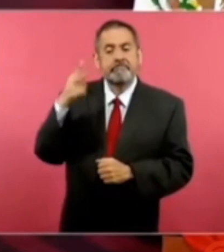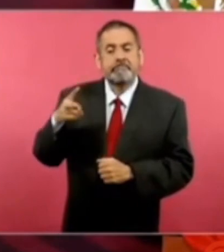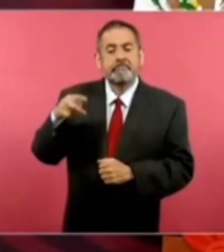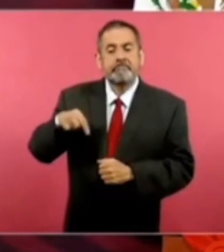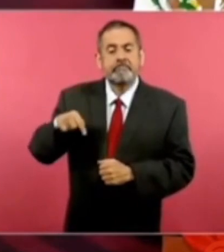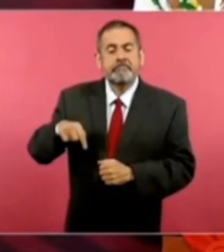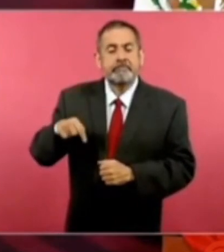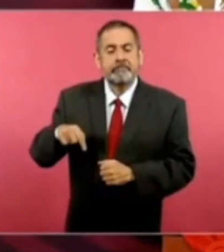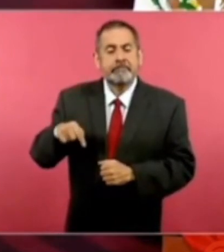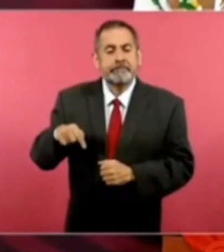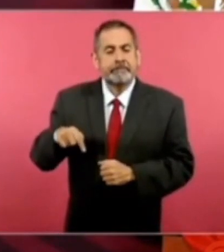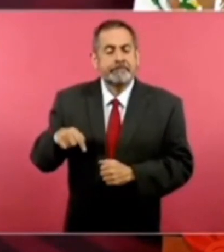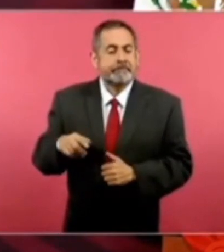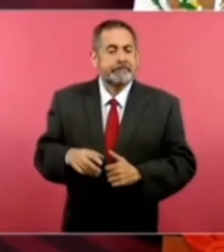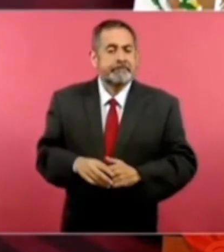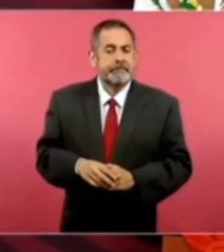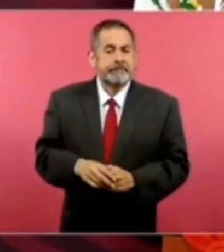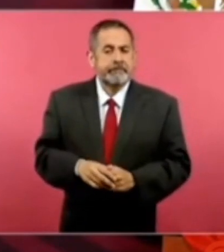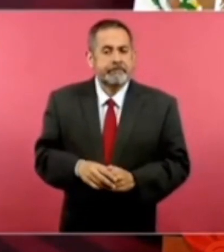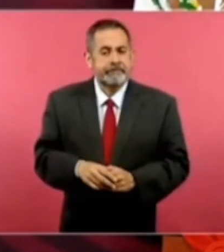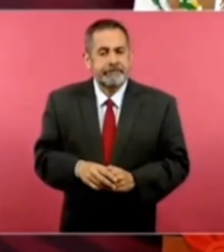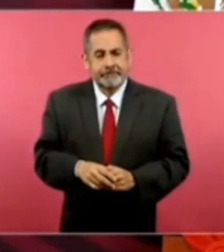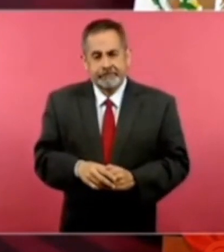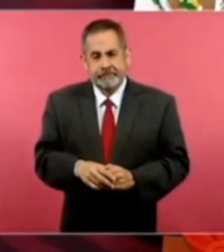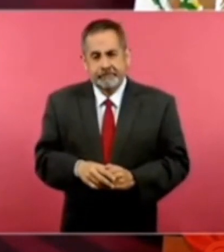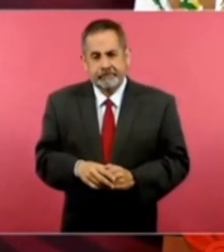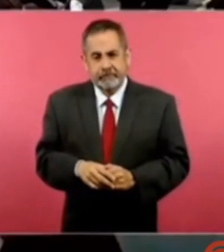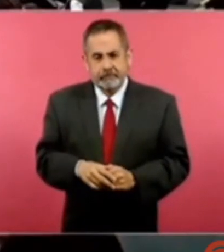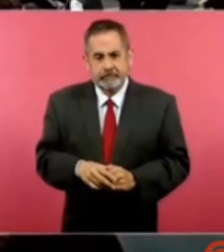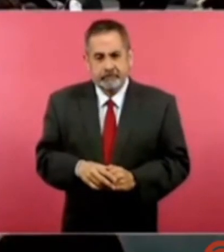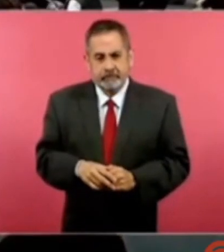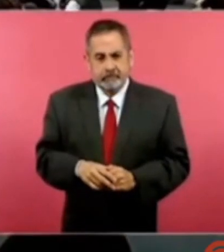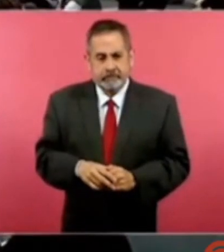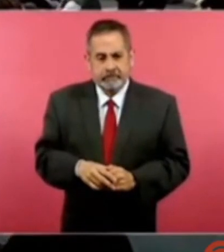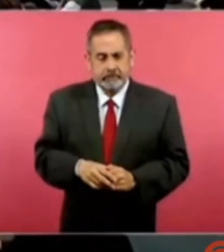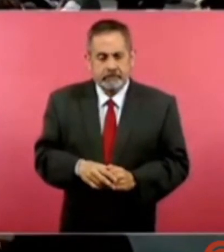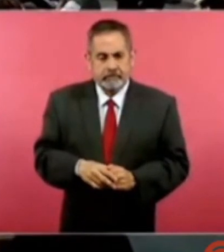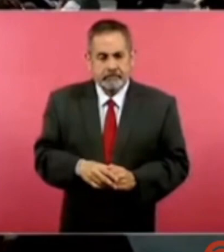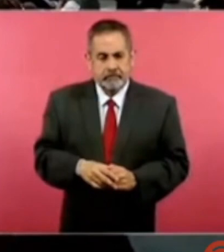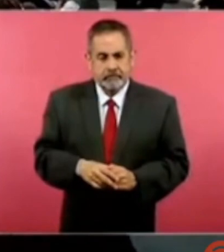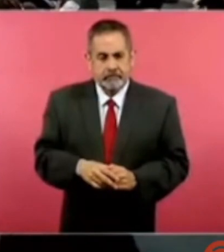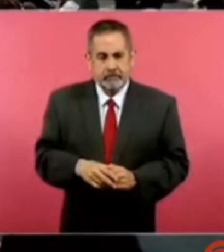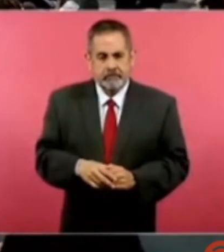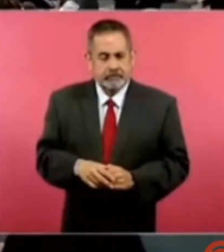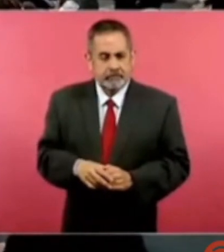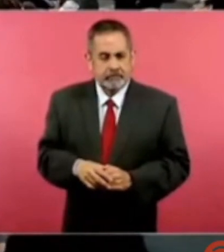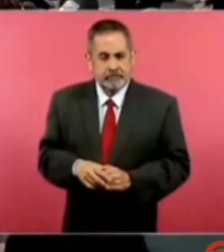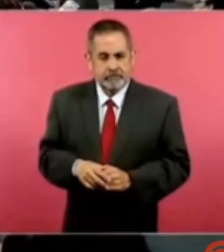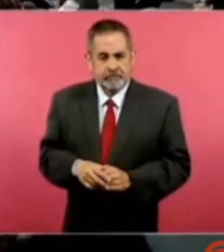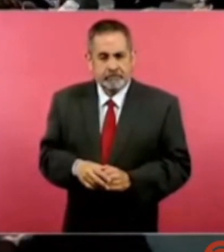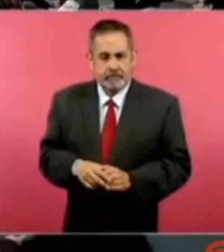ahora el más